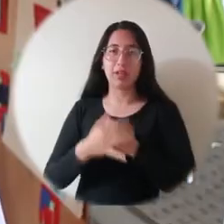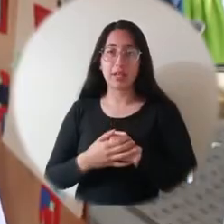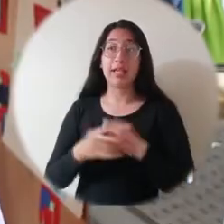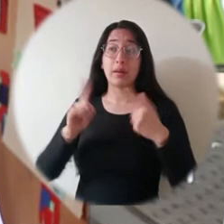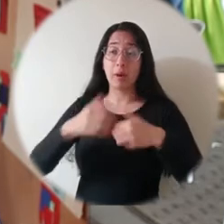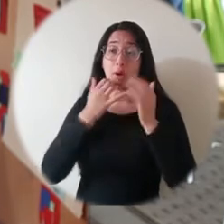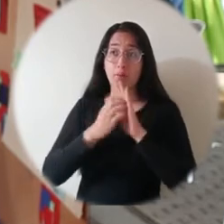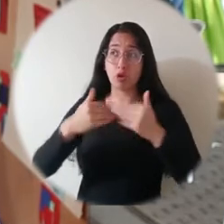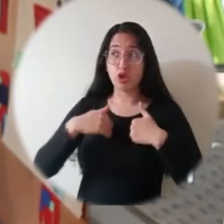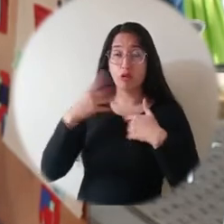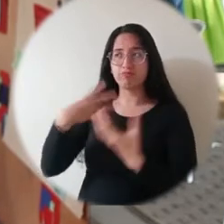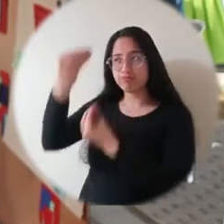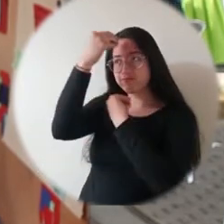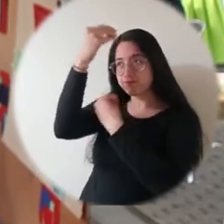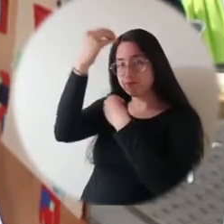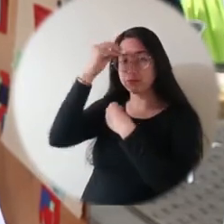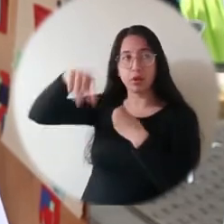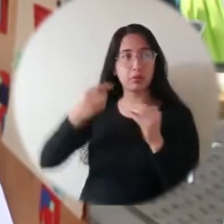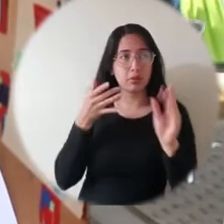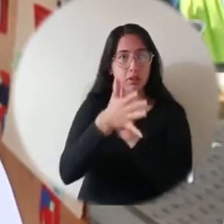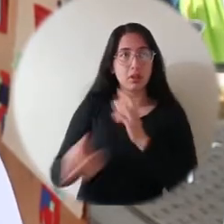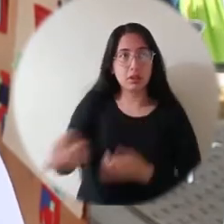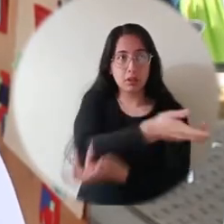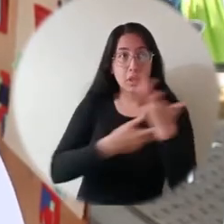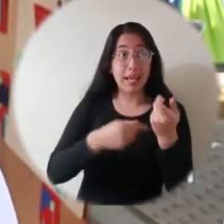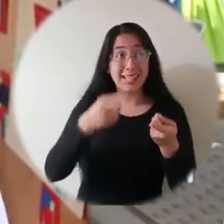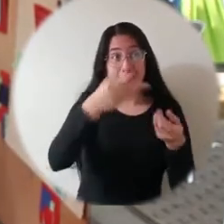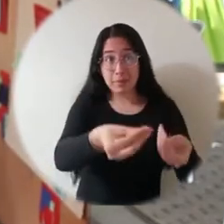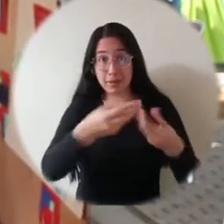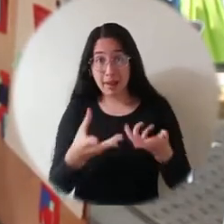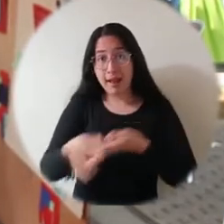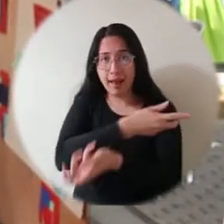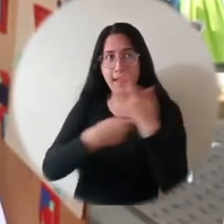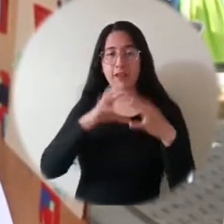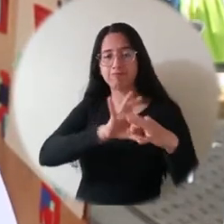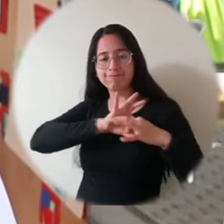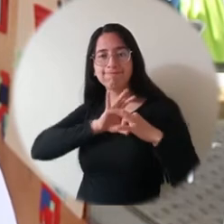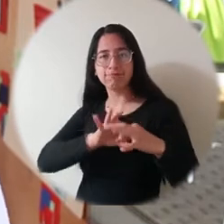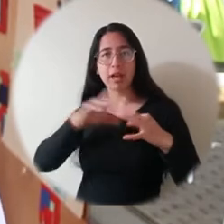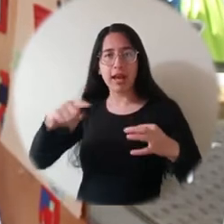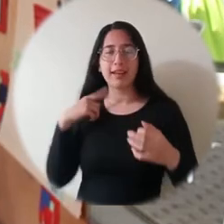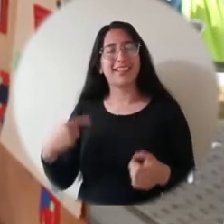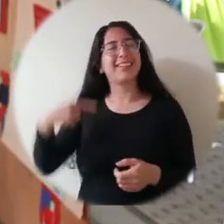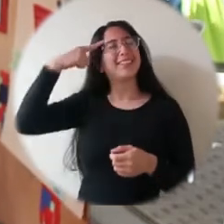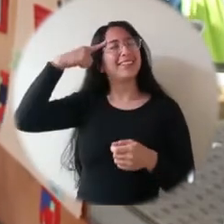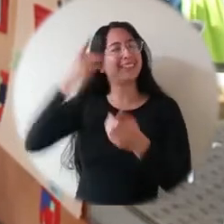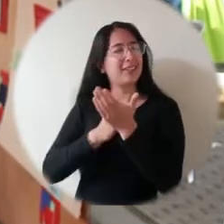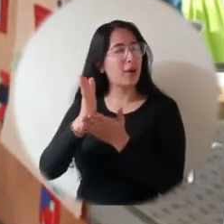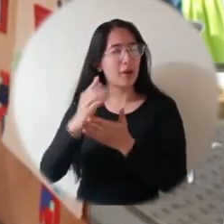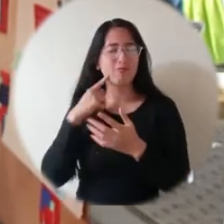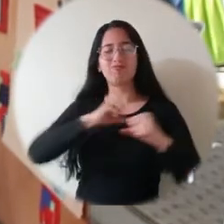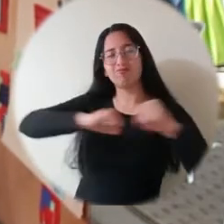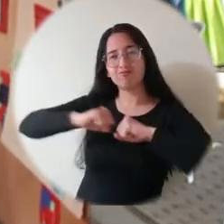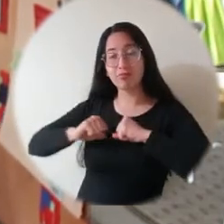Y siempre compartir con el otro lo que yo sé, porque cuando yo comparto aquello que sé y el otro me comparte, se unifica la información y